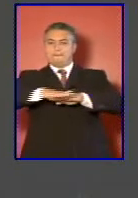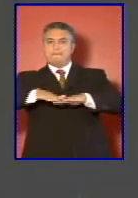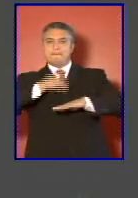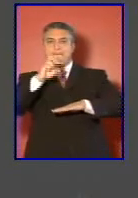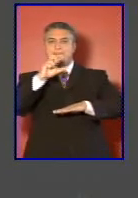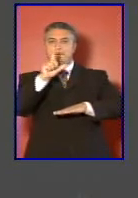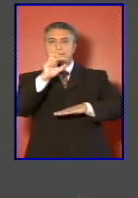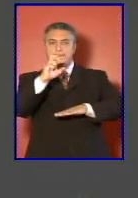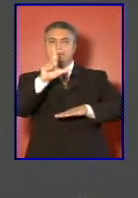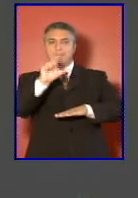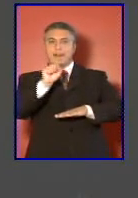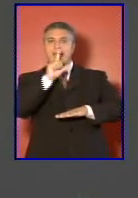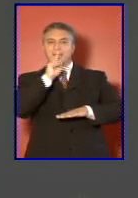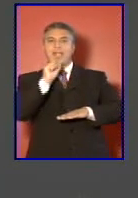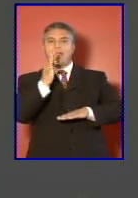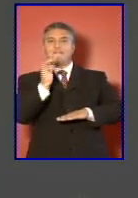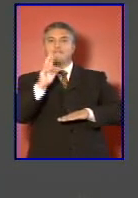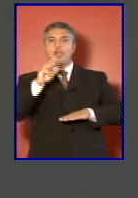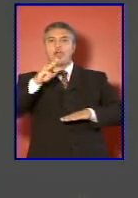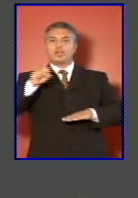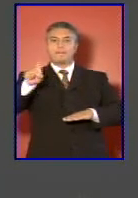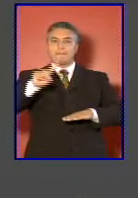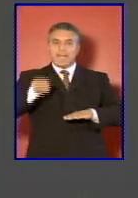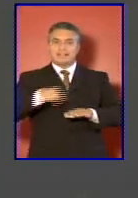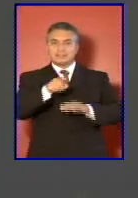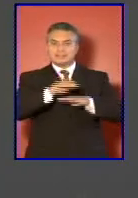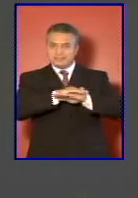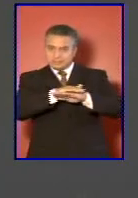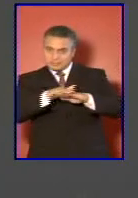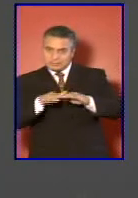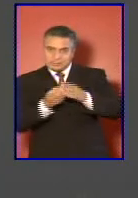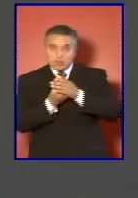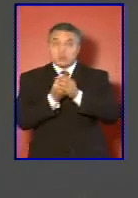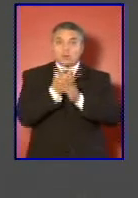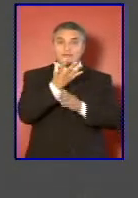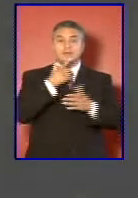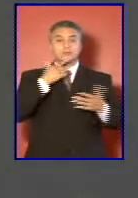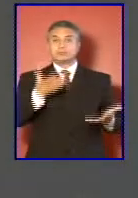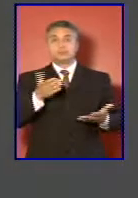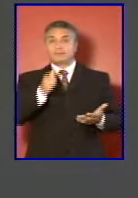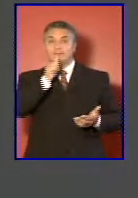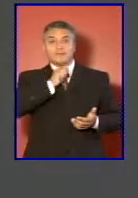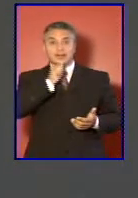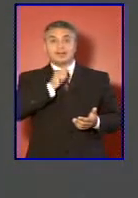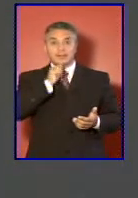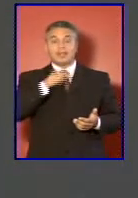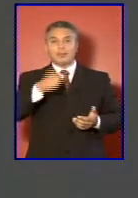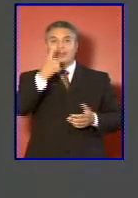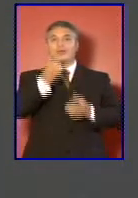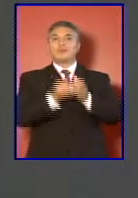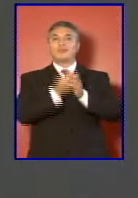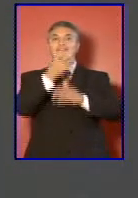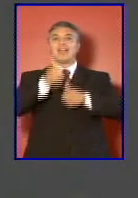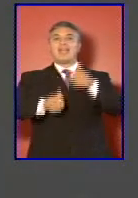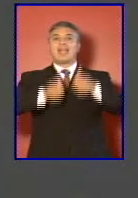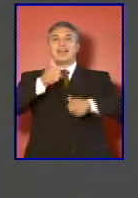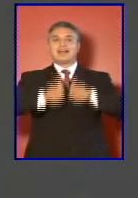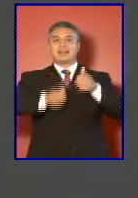capaces de tener una nueva carrera militar que en nuestra opinión cumplió un rol